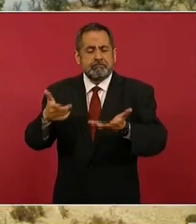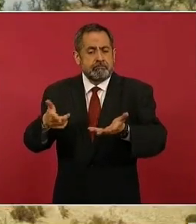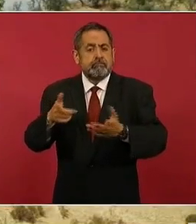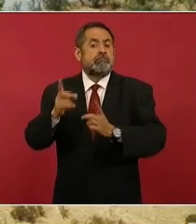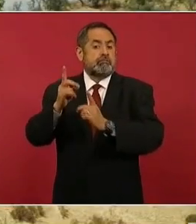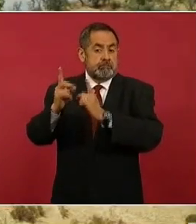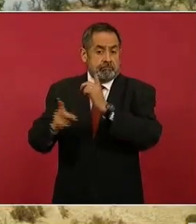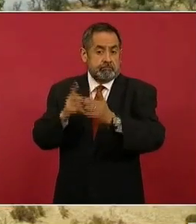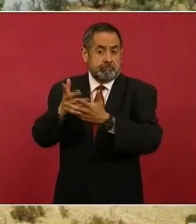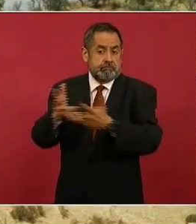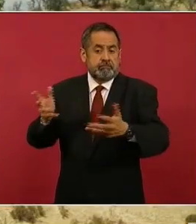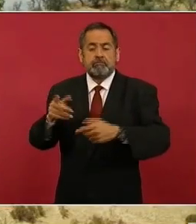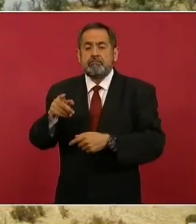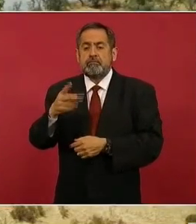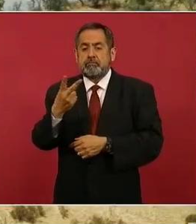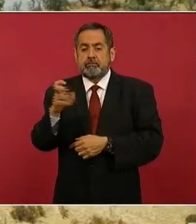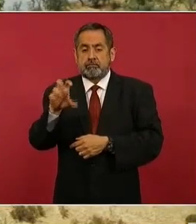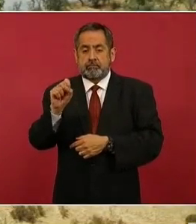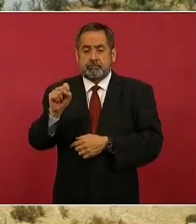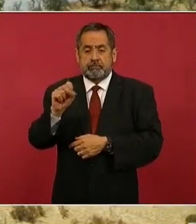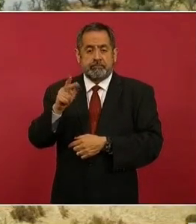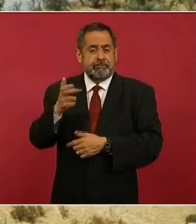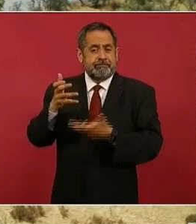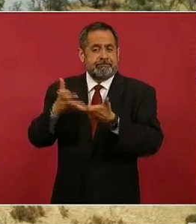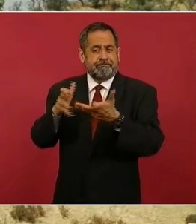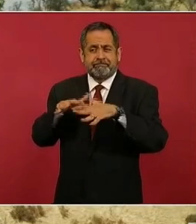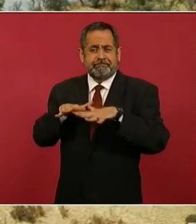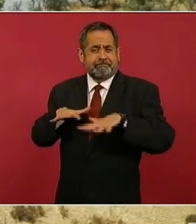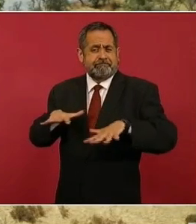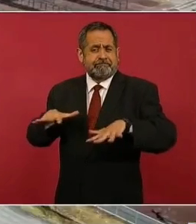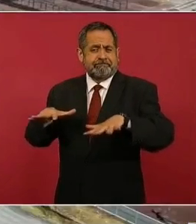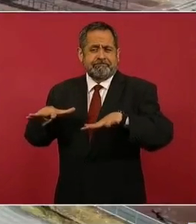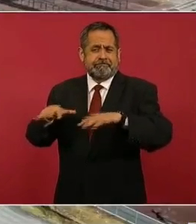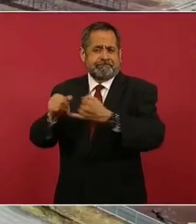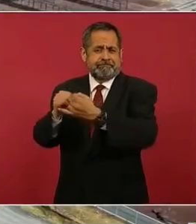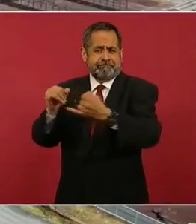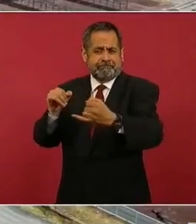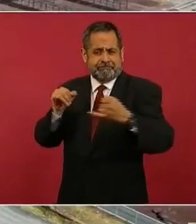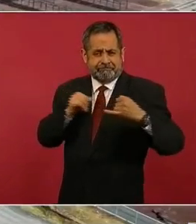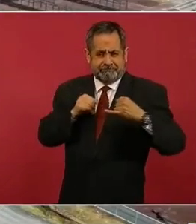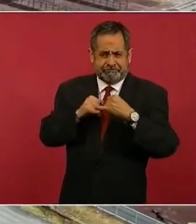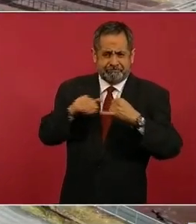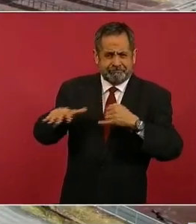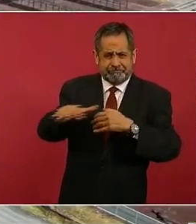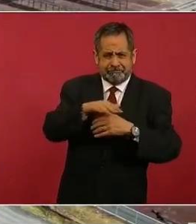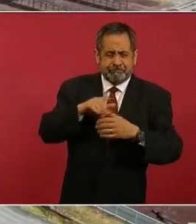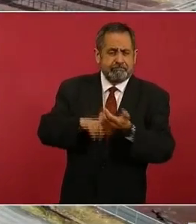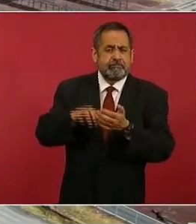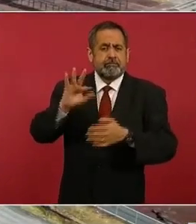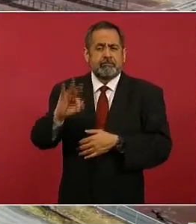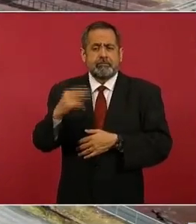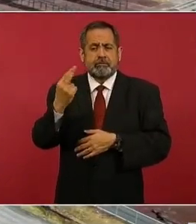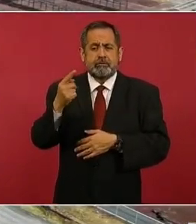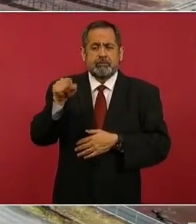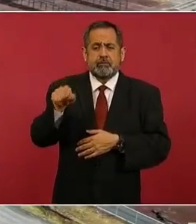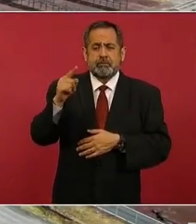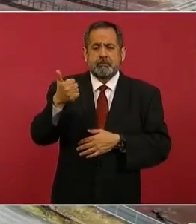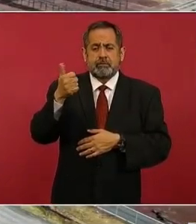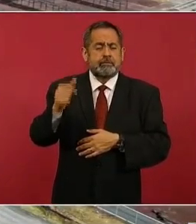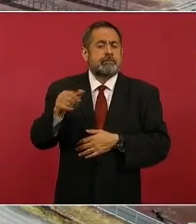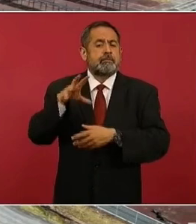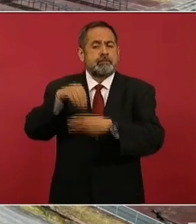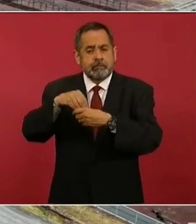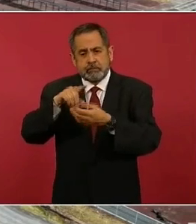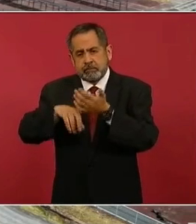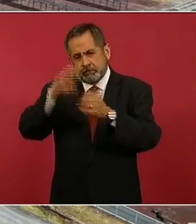deportivo de 260 hectáreas de extensión, 41 hectáreas, 41.6 hectáreas de equipamiento deportivo